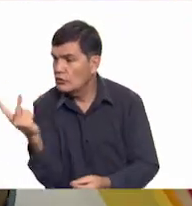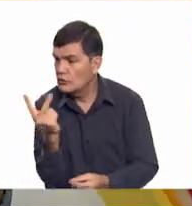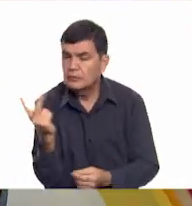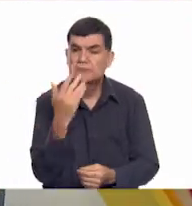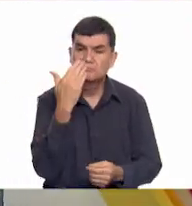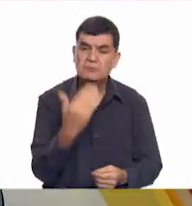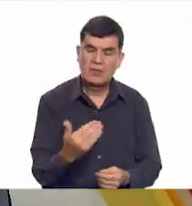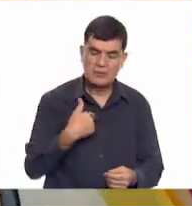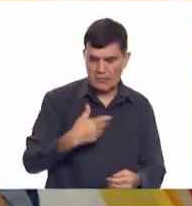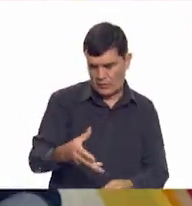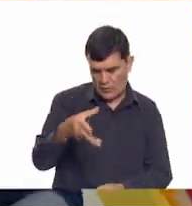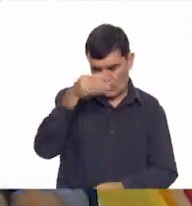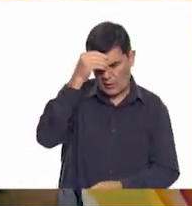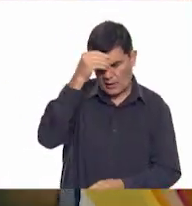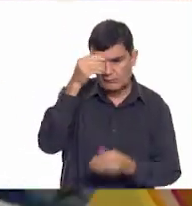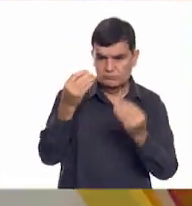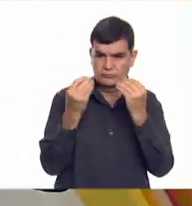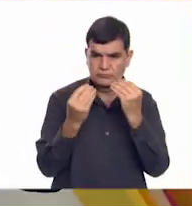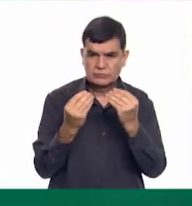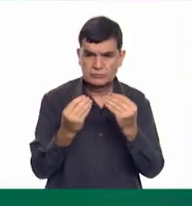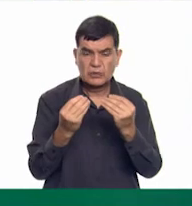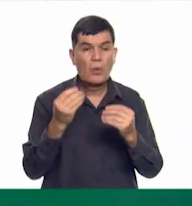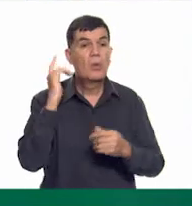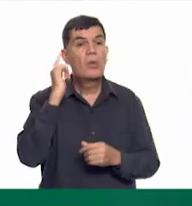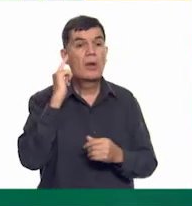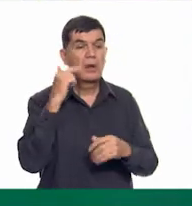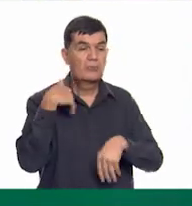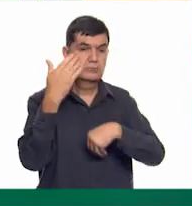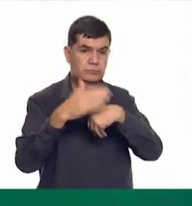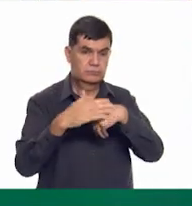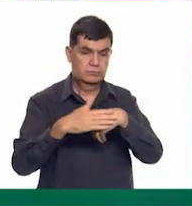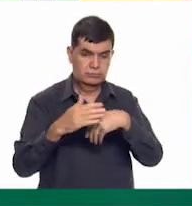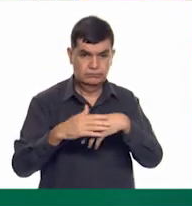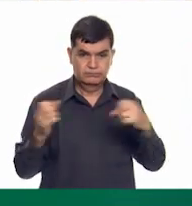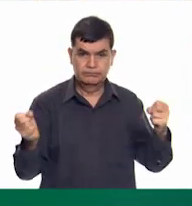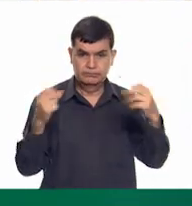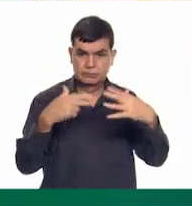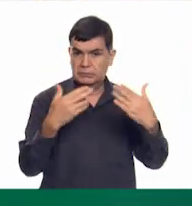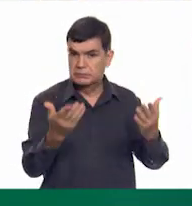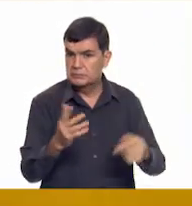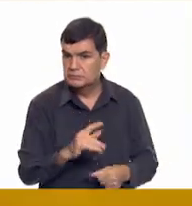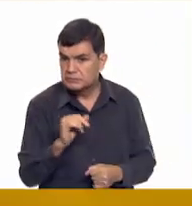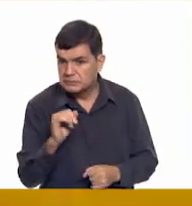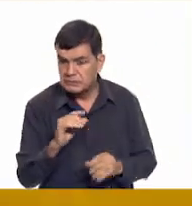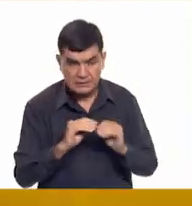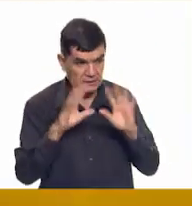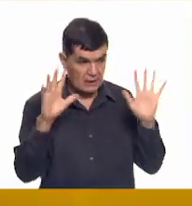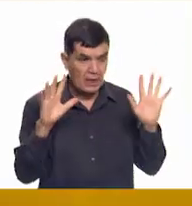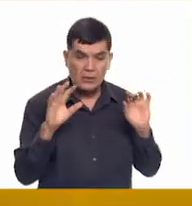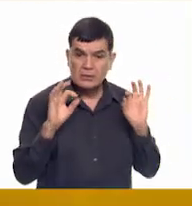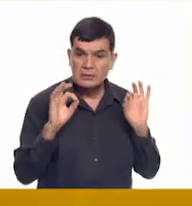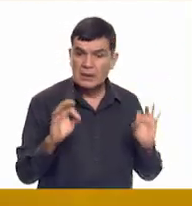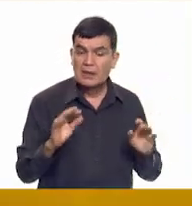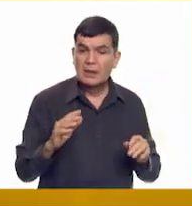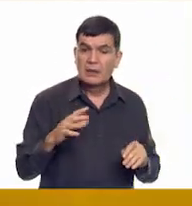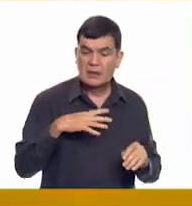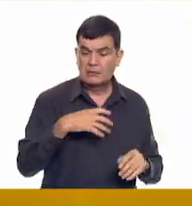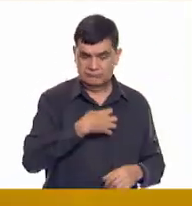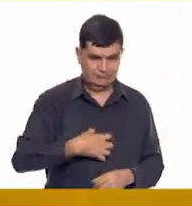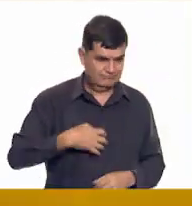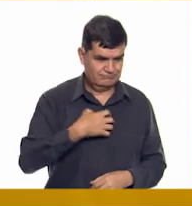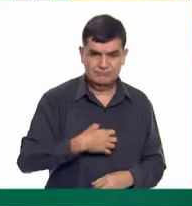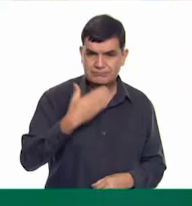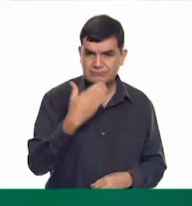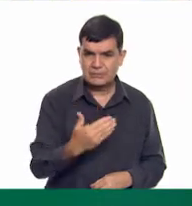De verdad, hoy aprendí muchísimo y pues espero verlos en una próxima clase. ¿De acuerdo? Sí, claro que sí. Aquí estaremos muy contentos como siempre.